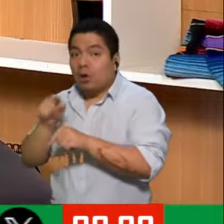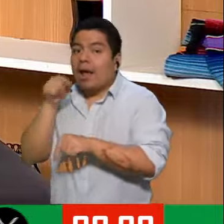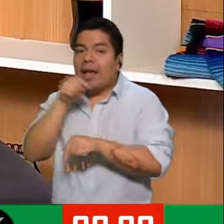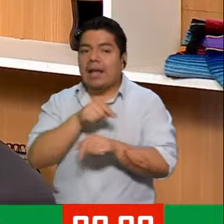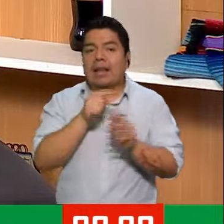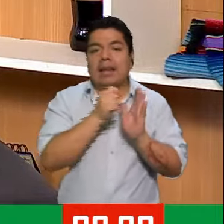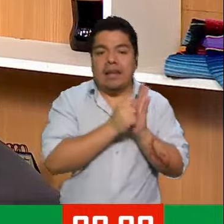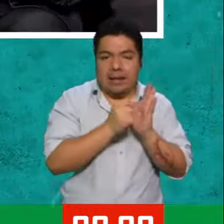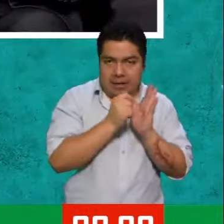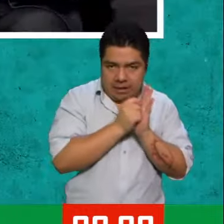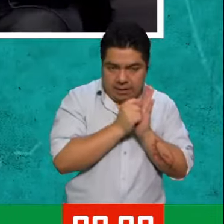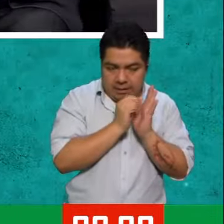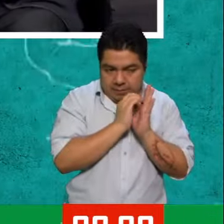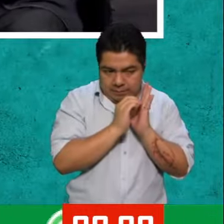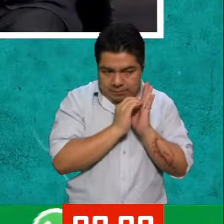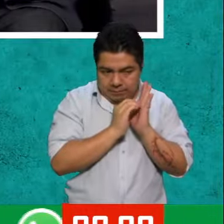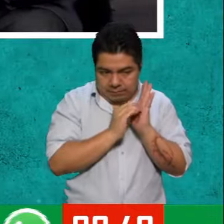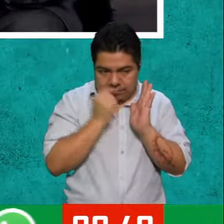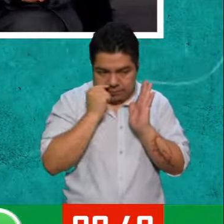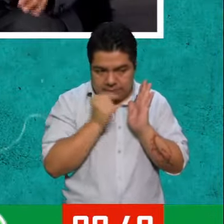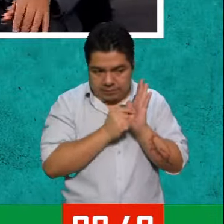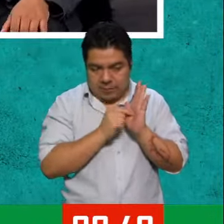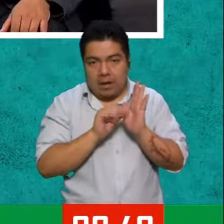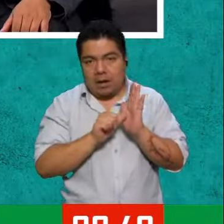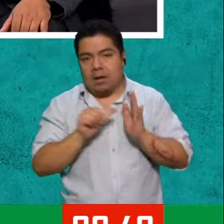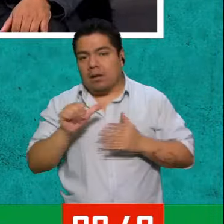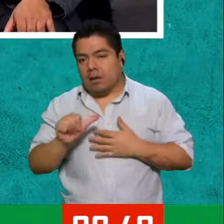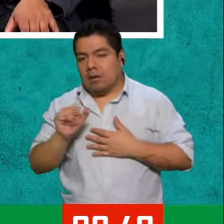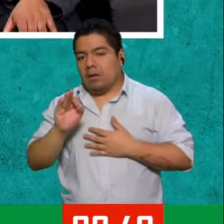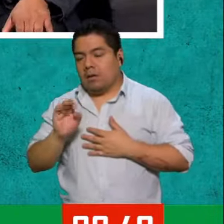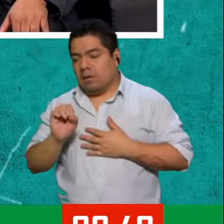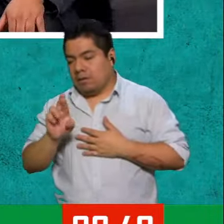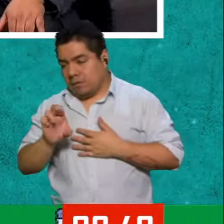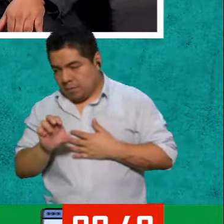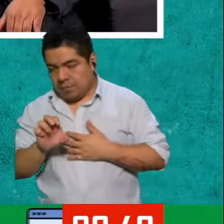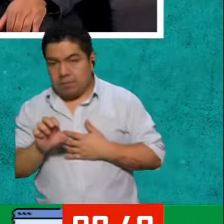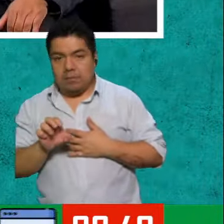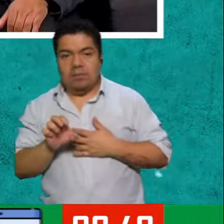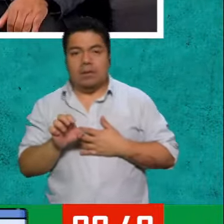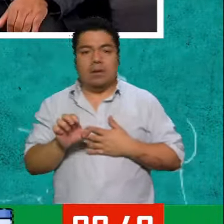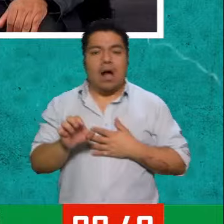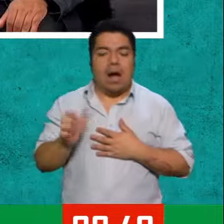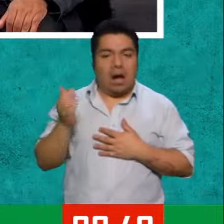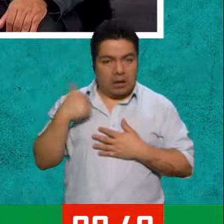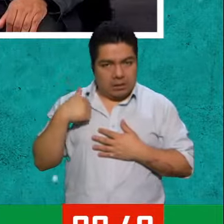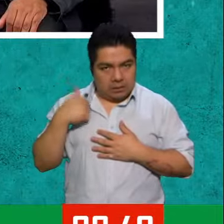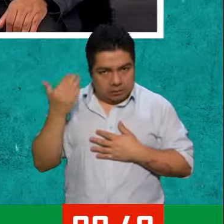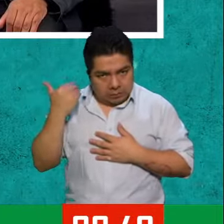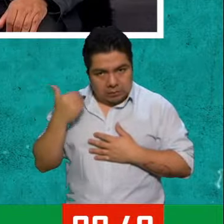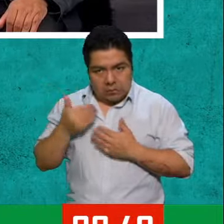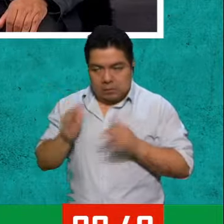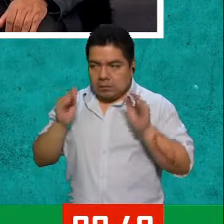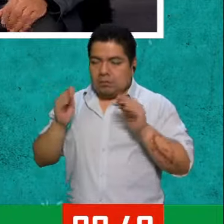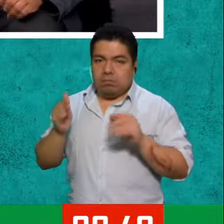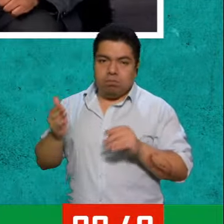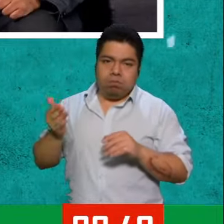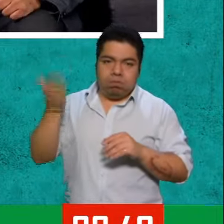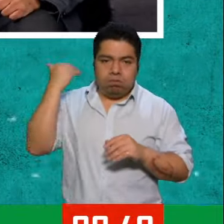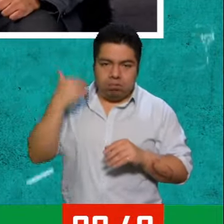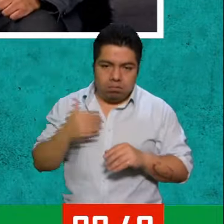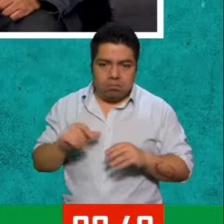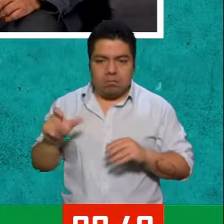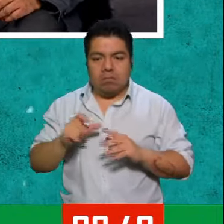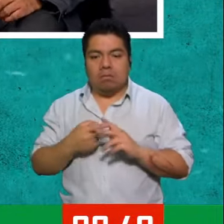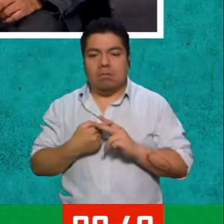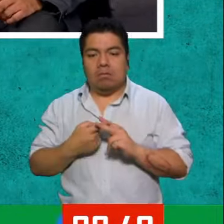Sí, ese es un tema muy importante que A ahora, en el Afore, yo acabo de ir a, porque fíjense que yo abrí el Afore desde que